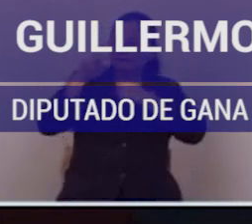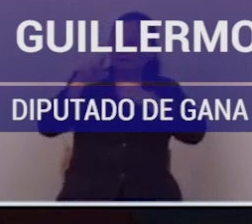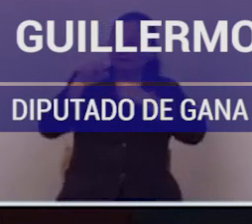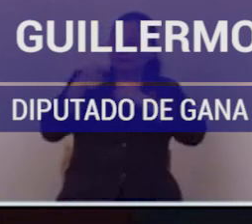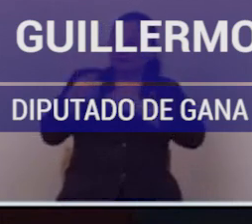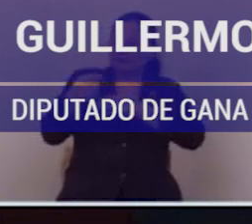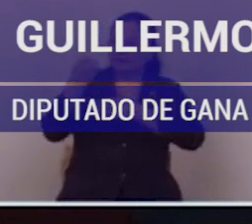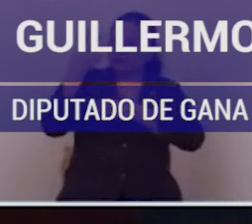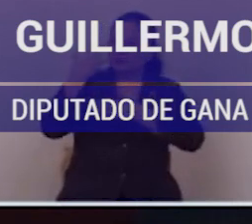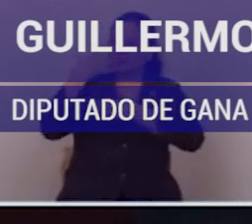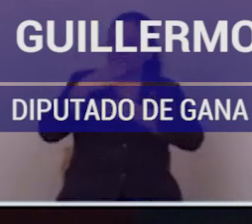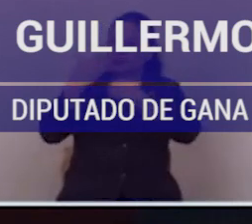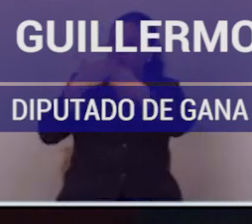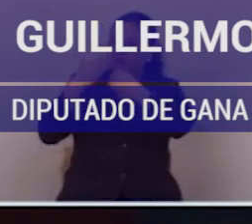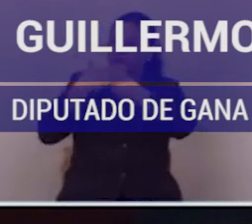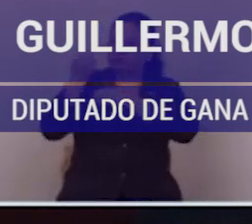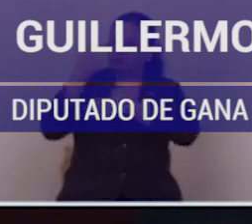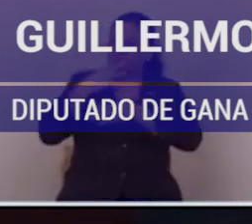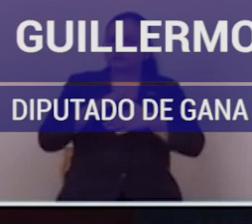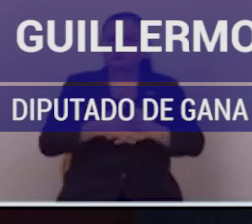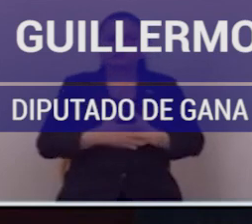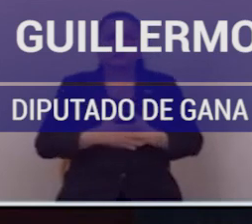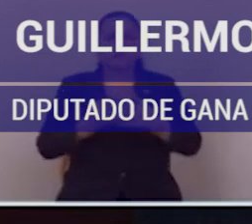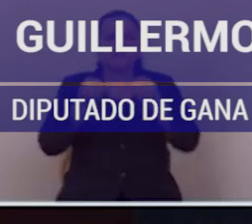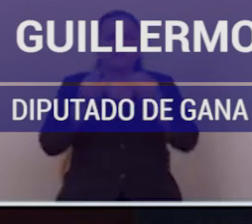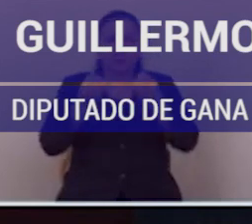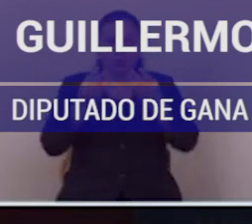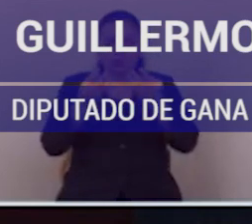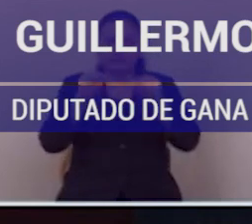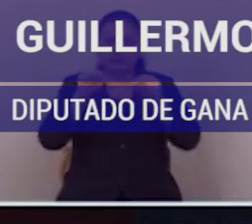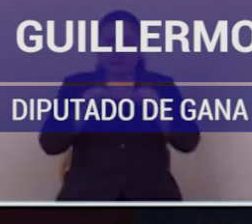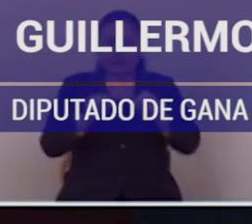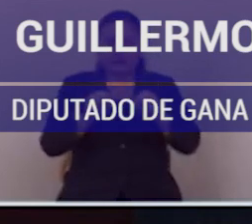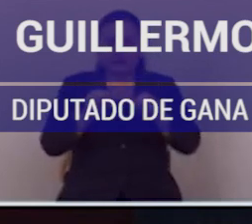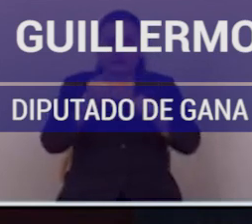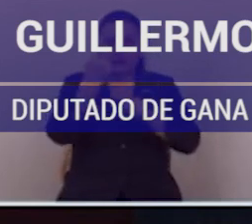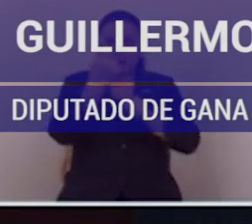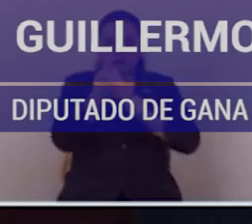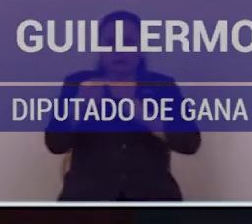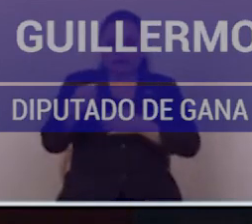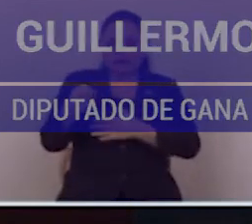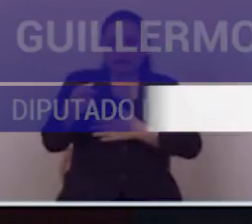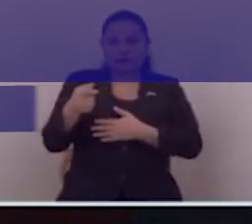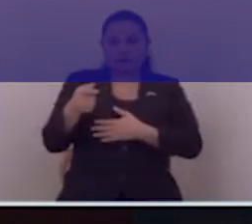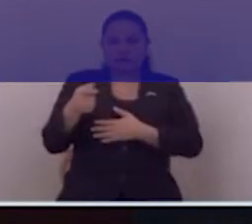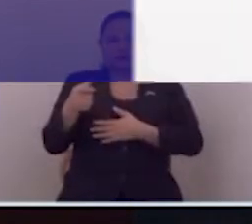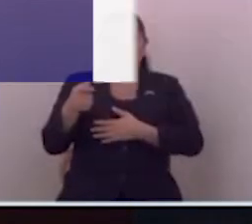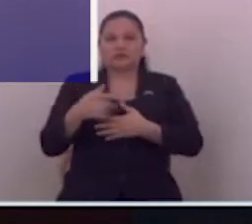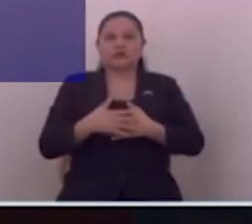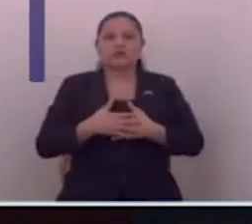policial, es que hay una gran cantidad de agentes de la Policía Nacional Civil